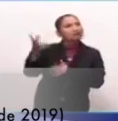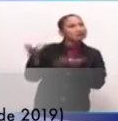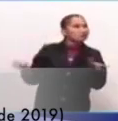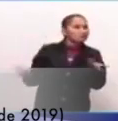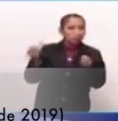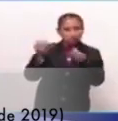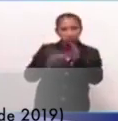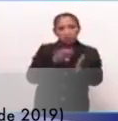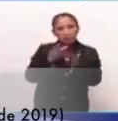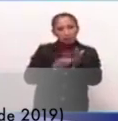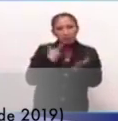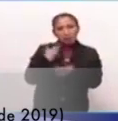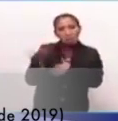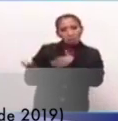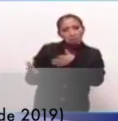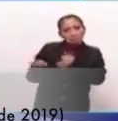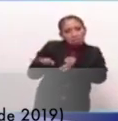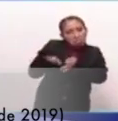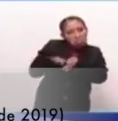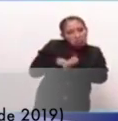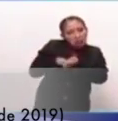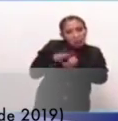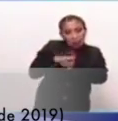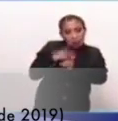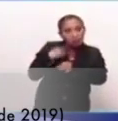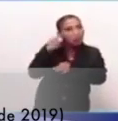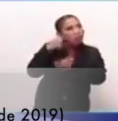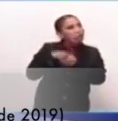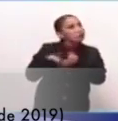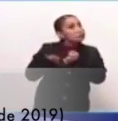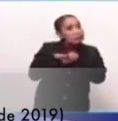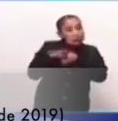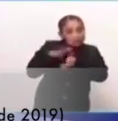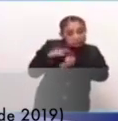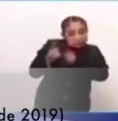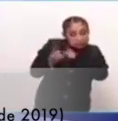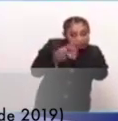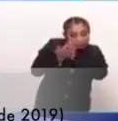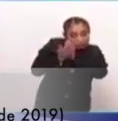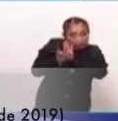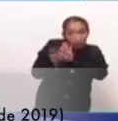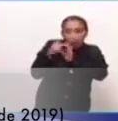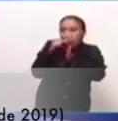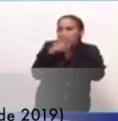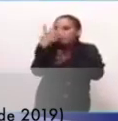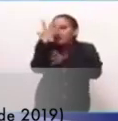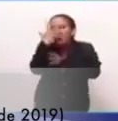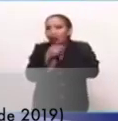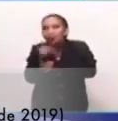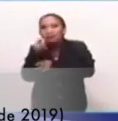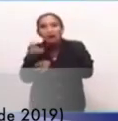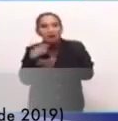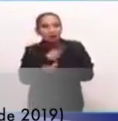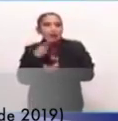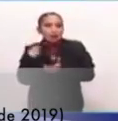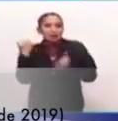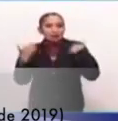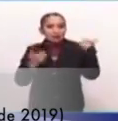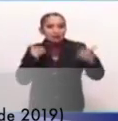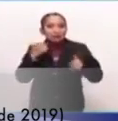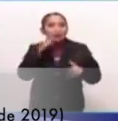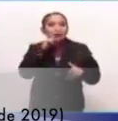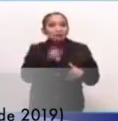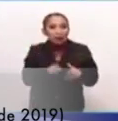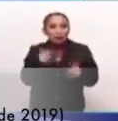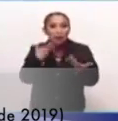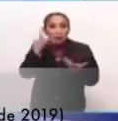muchas veces muy cerca, más cerca de lo que nos imaginamos, existen verdaderos paraísos naturales que no solo debemos de disfrutar, sino